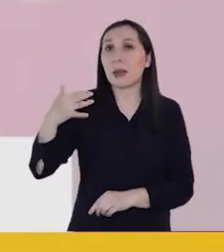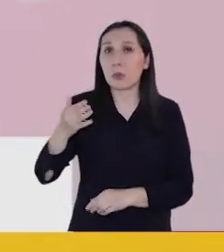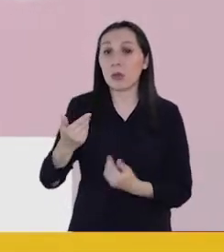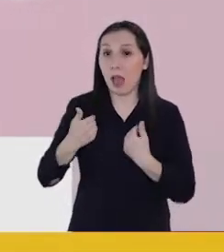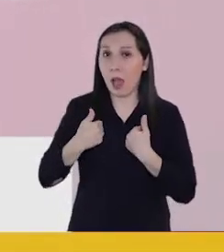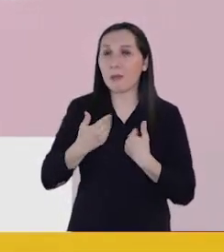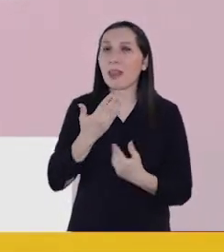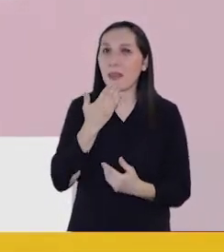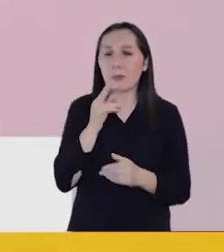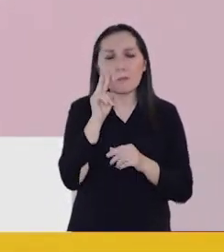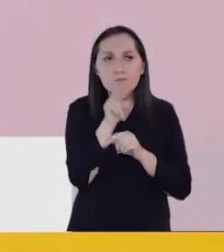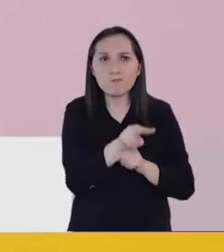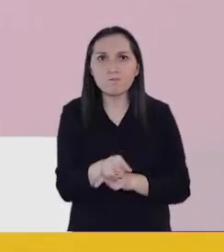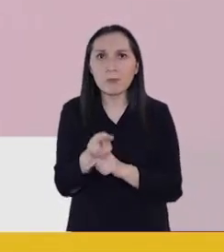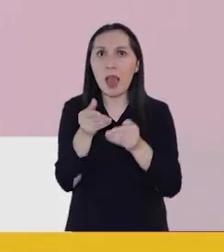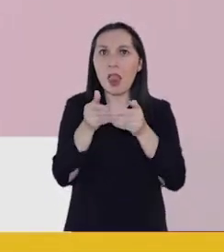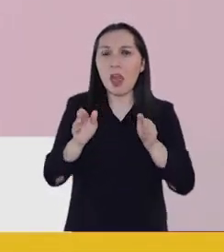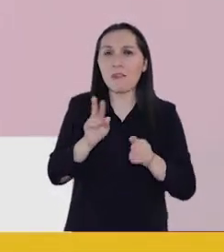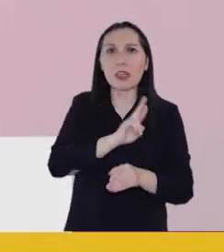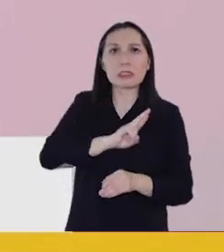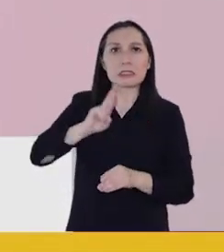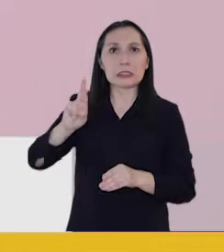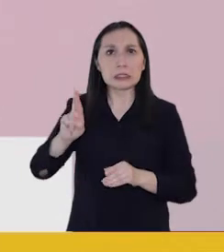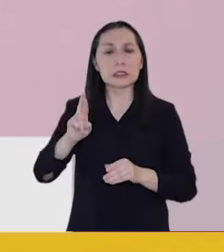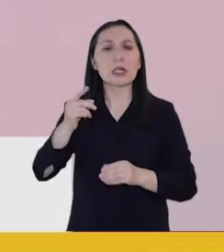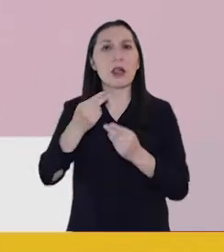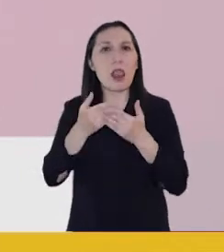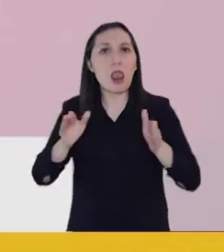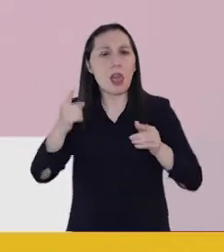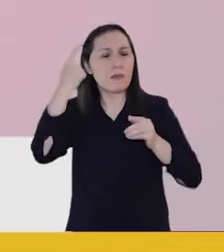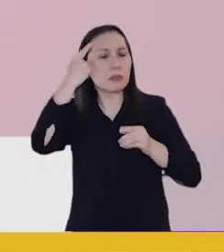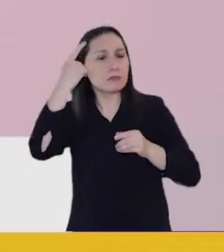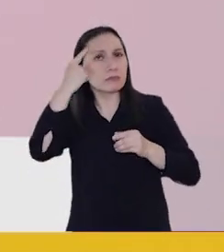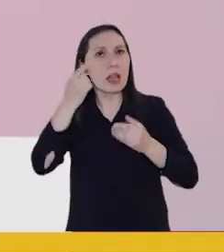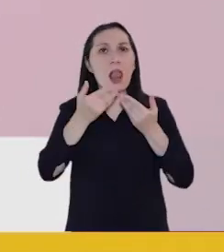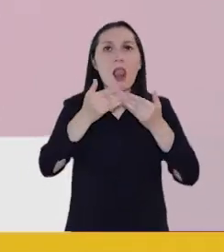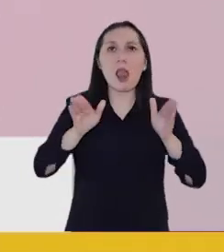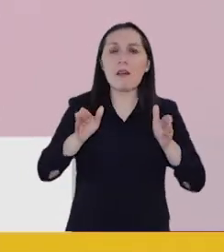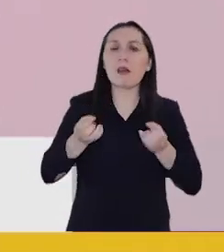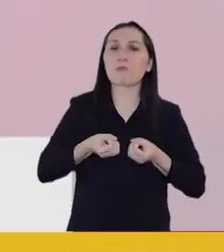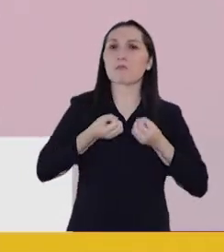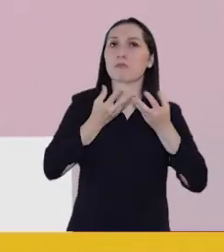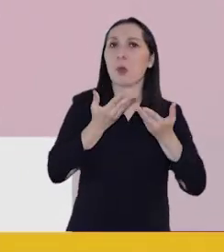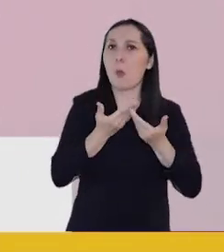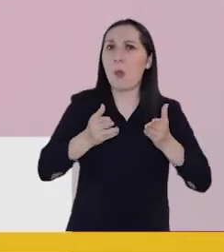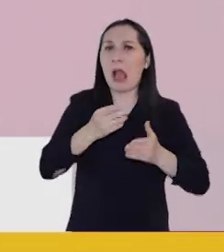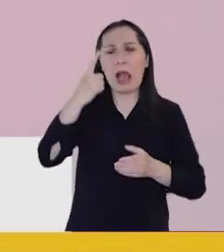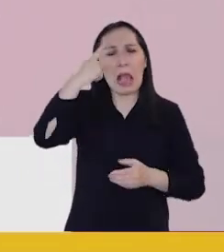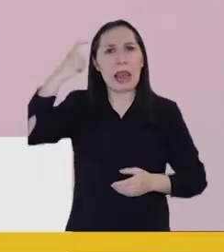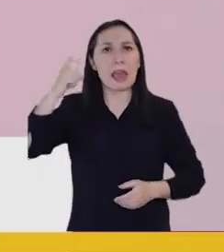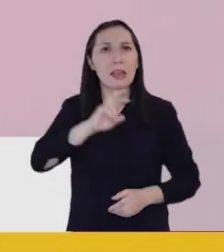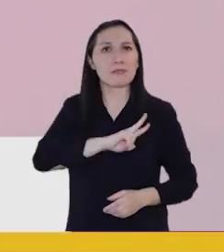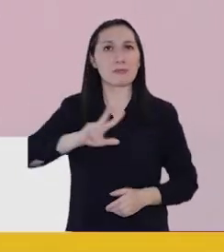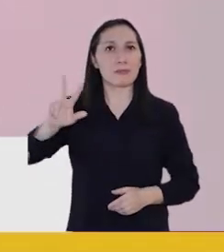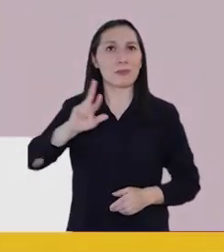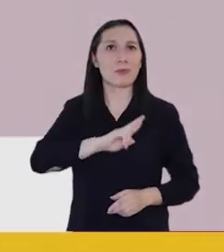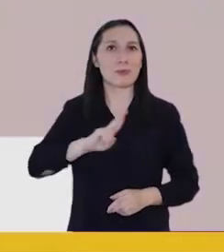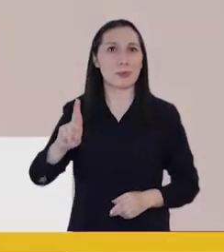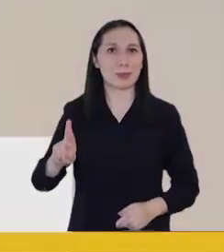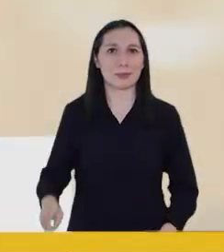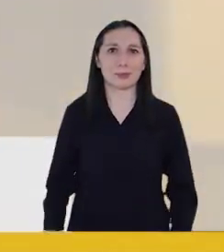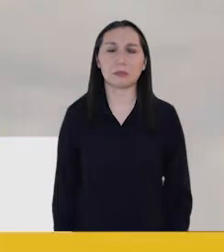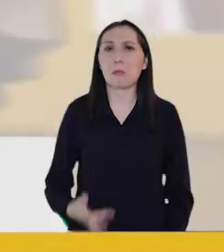Es importante para mí también velar por la libertad de culto, la libertad de conciencia y la libertad de manifestar cualquier credo religioso.